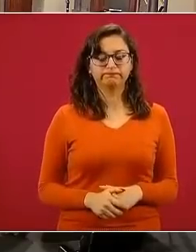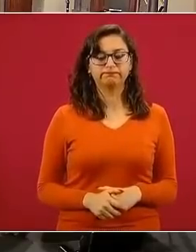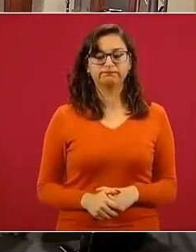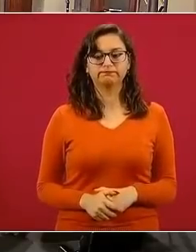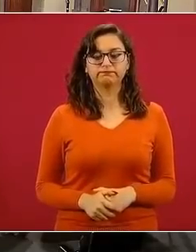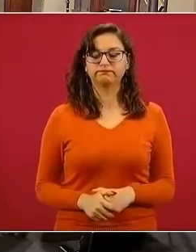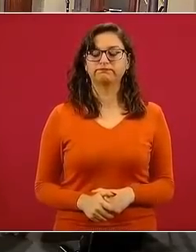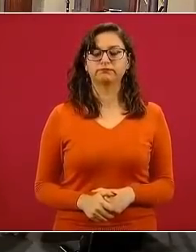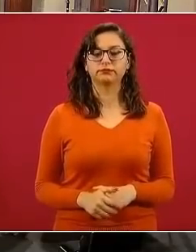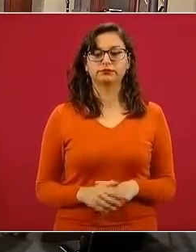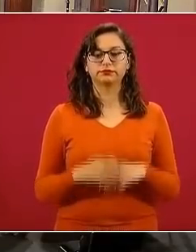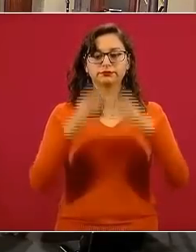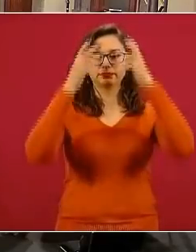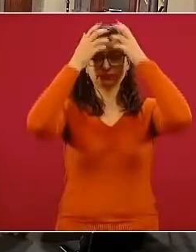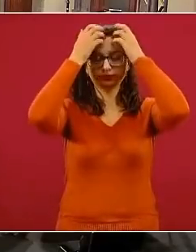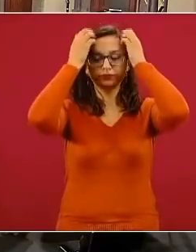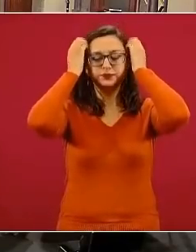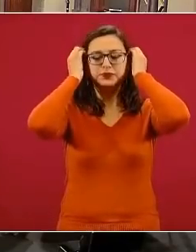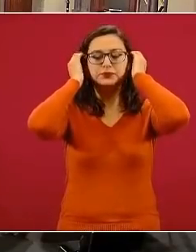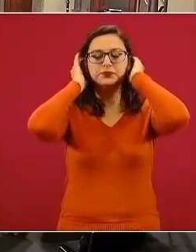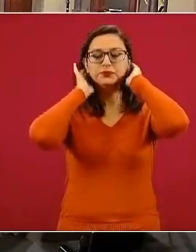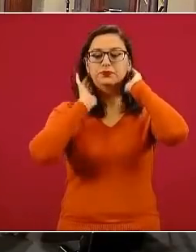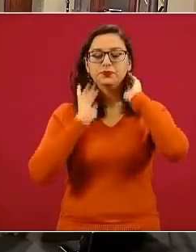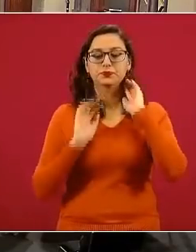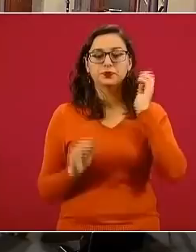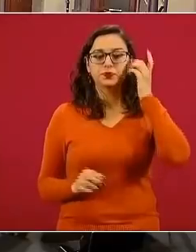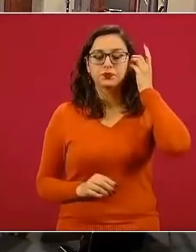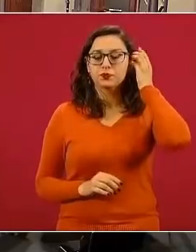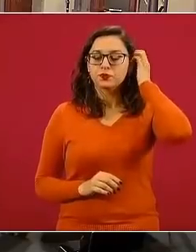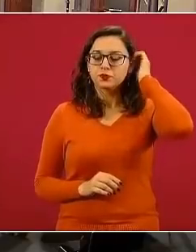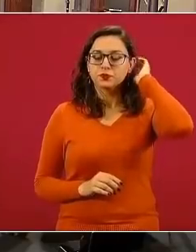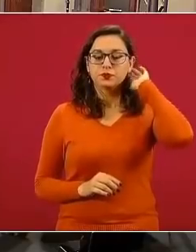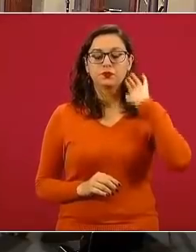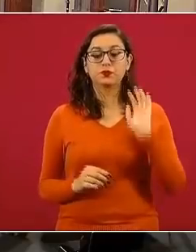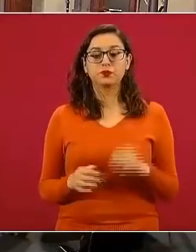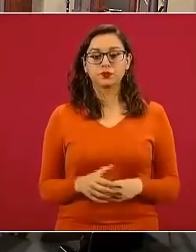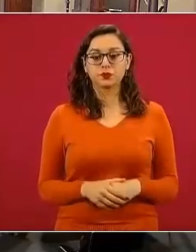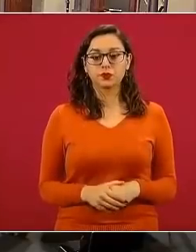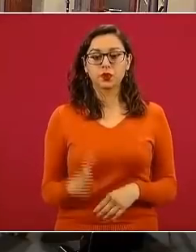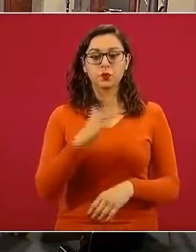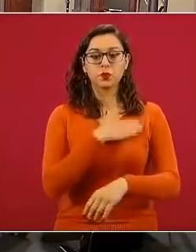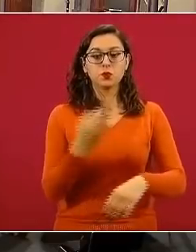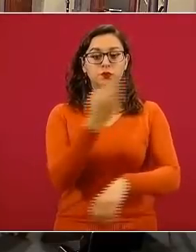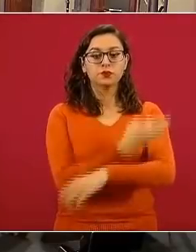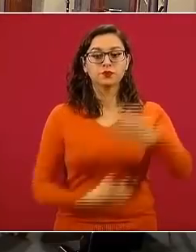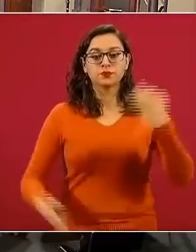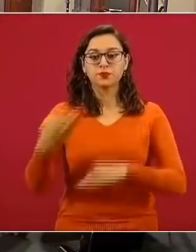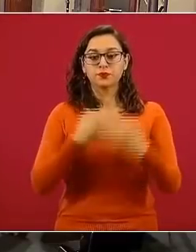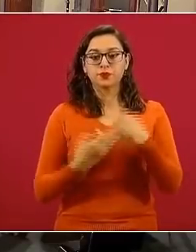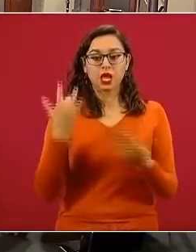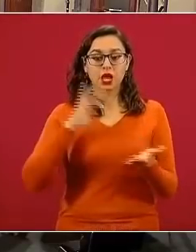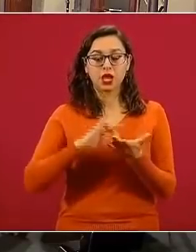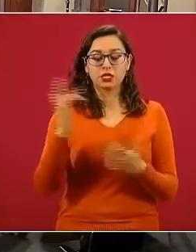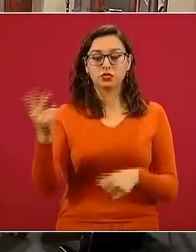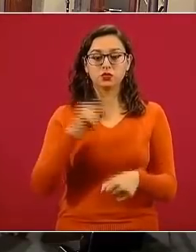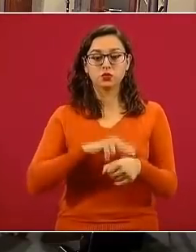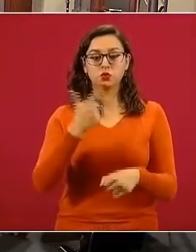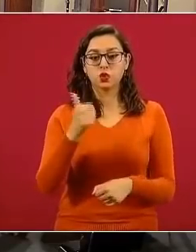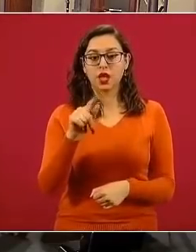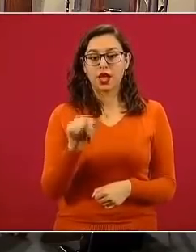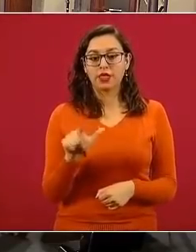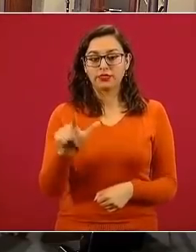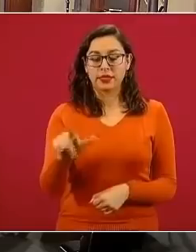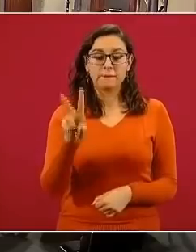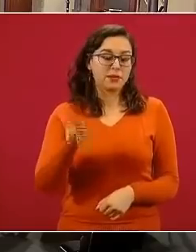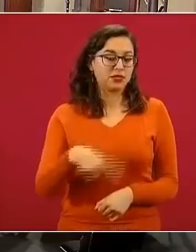Buenas tardes a todos. Gracias, doctor López-Gatell. Me da mucho gusto el día de hoy tener la oportunidad de platicarles un poco de cuál es